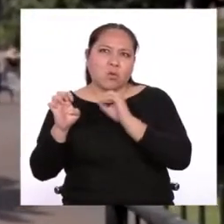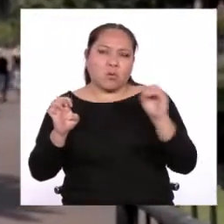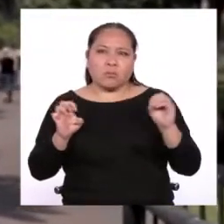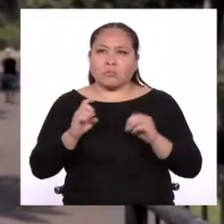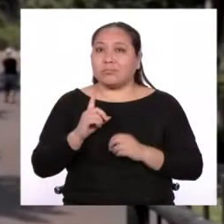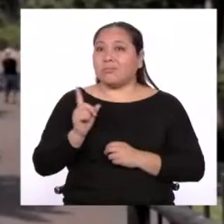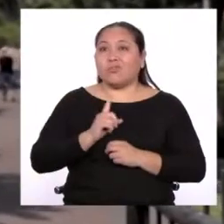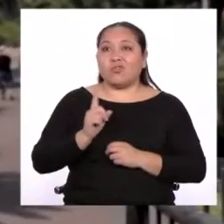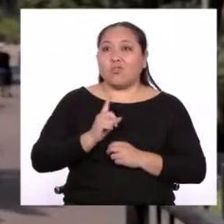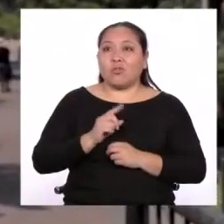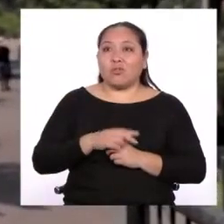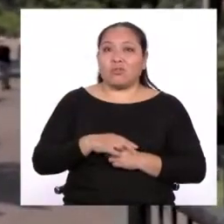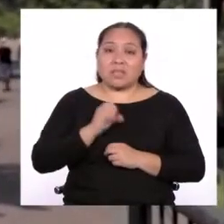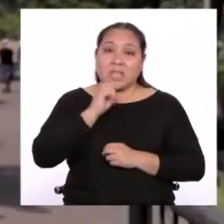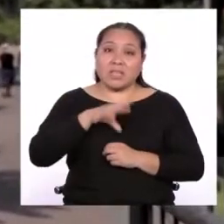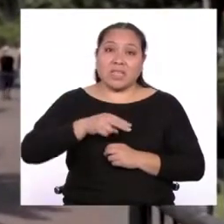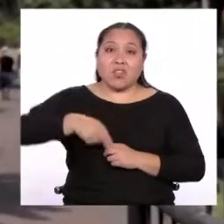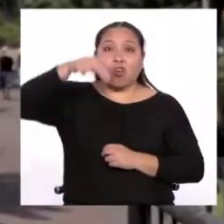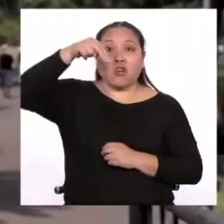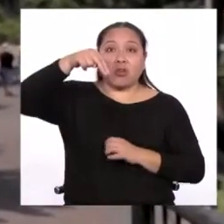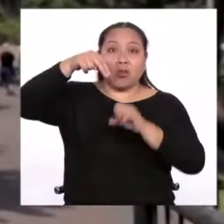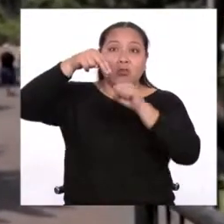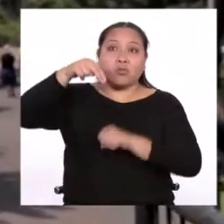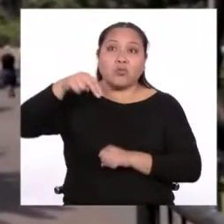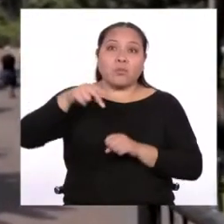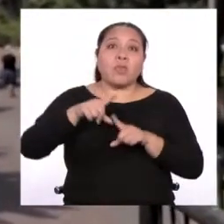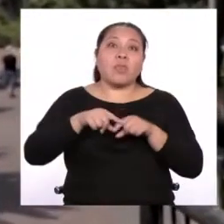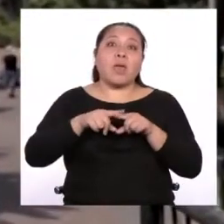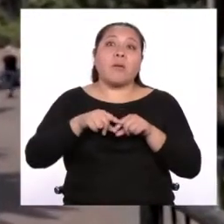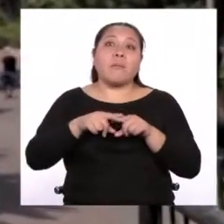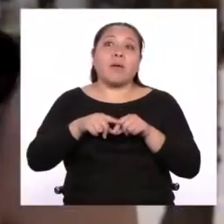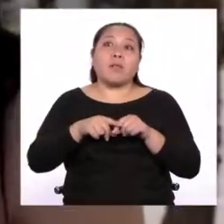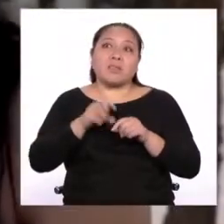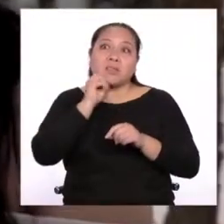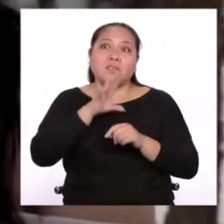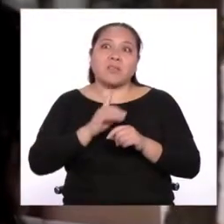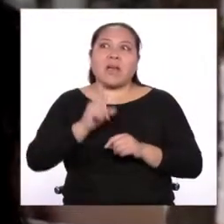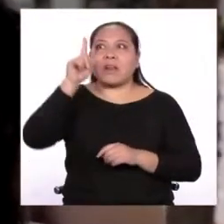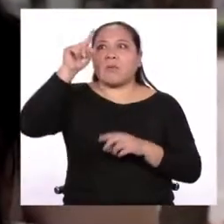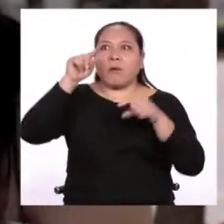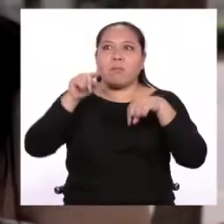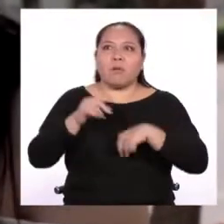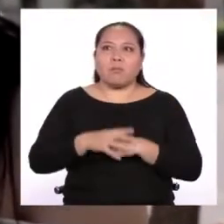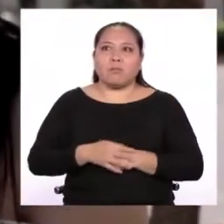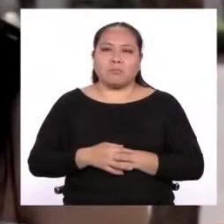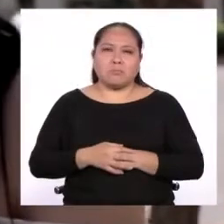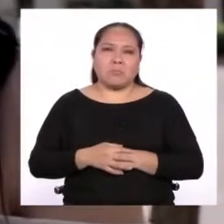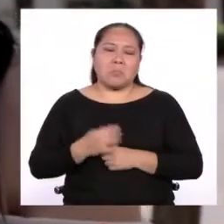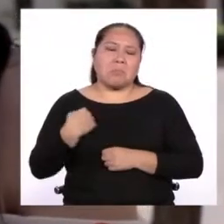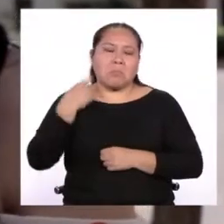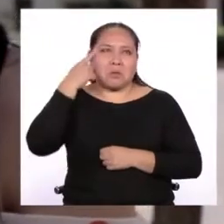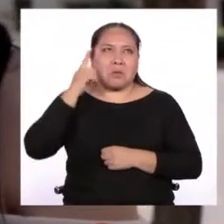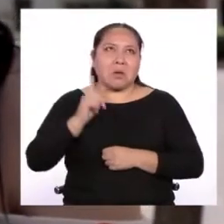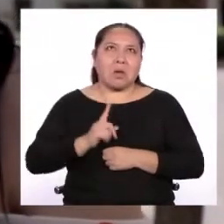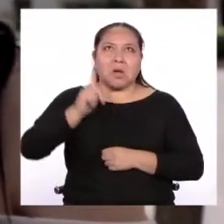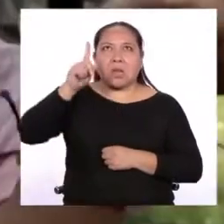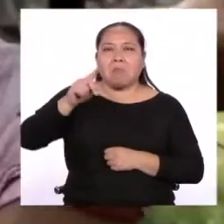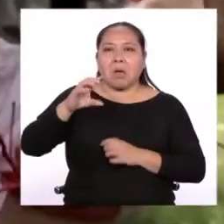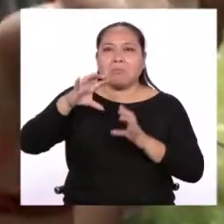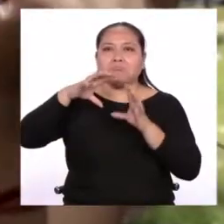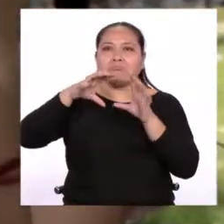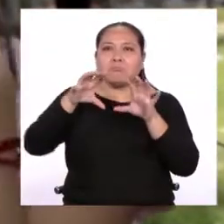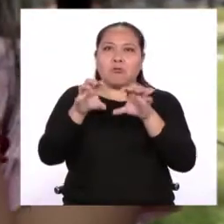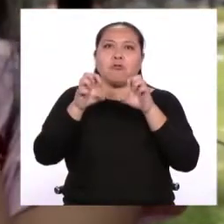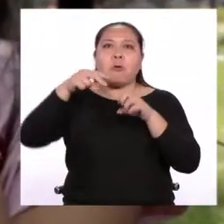se denomina norte y sur y depende de la perspectiva si uno dice arriba o abajo. Arriba sería el polo norte y abajo sería el polo sur.